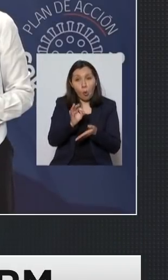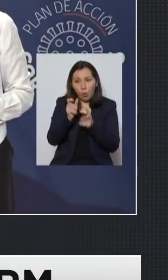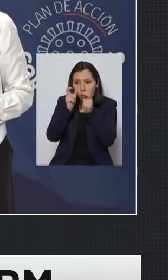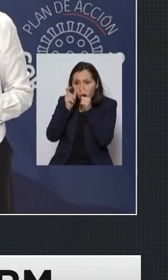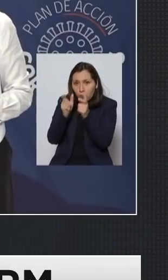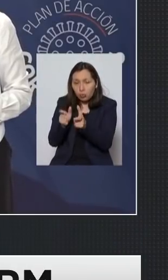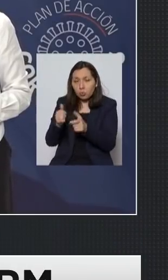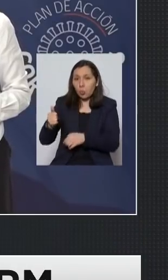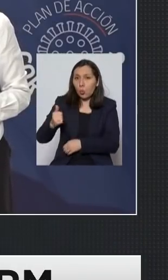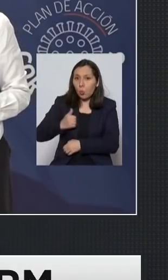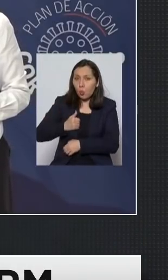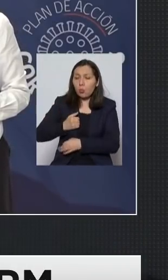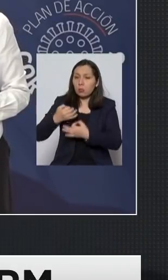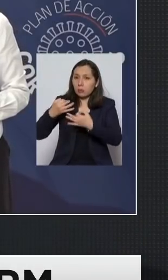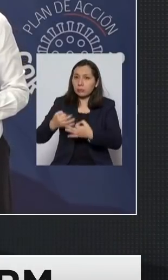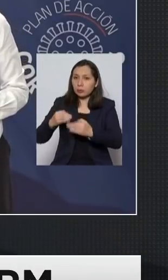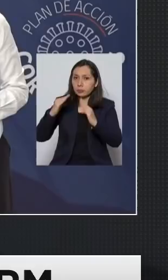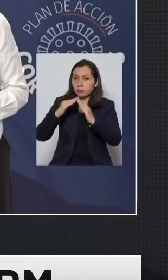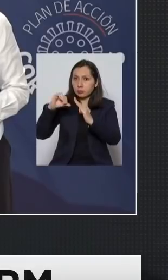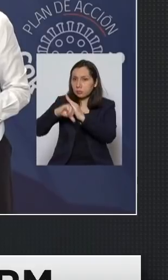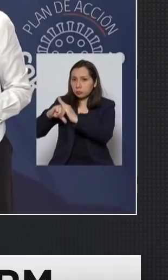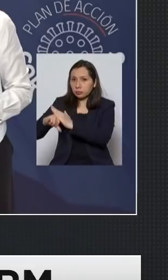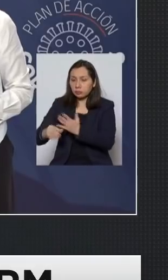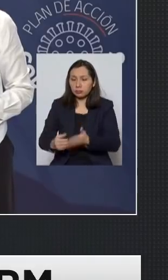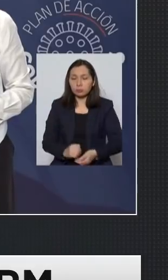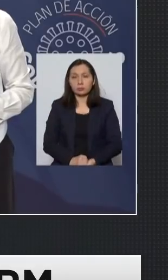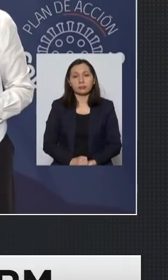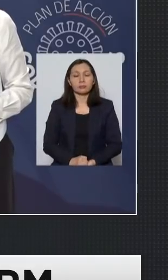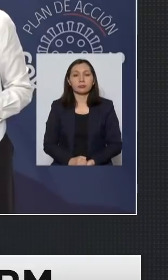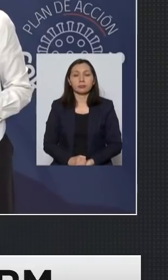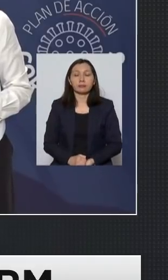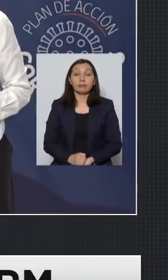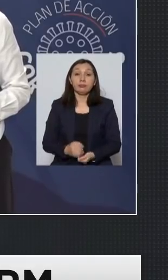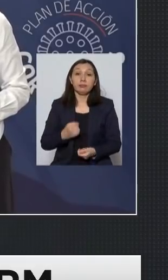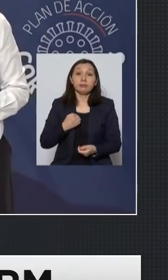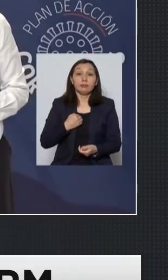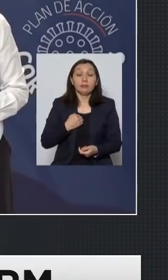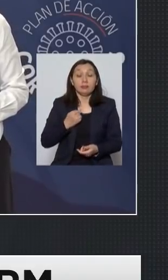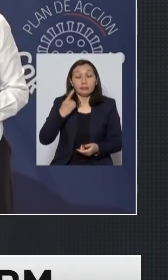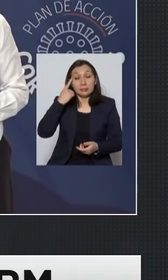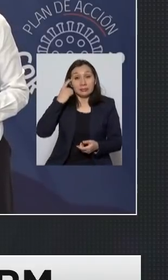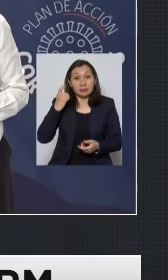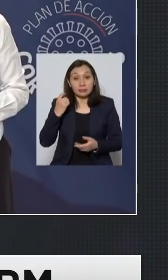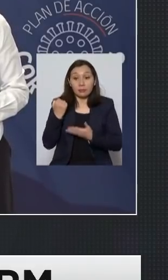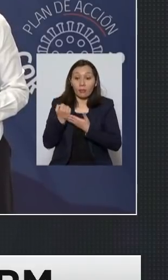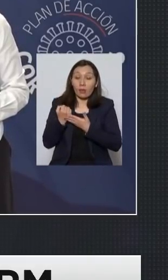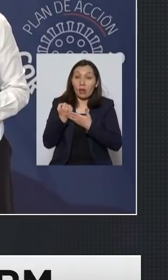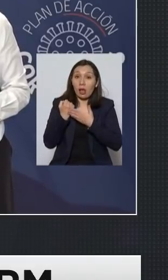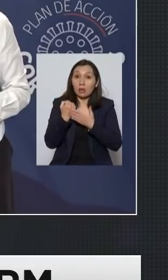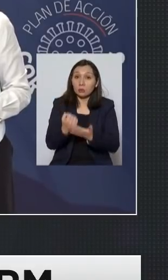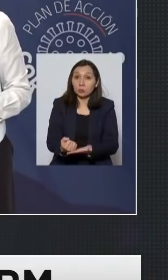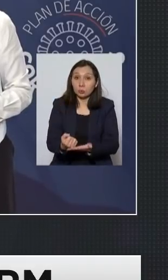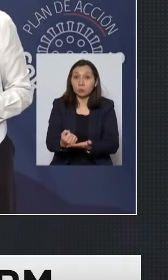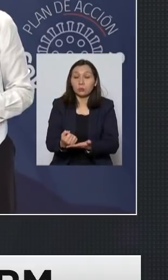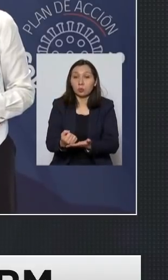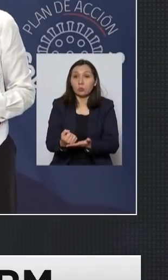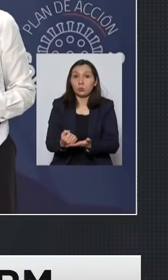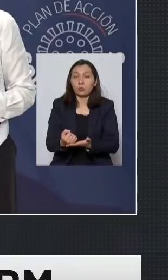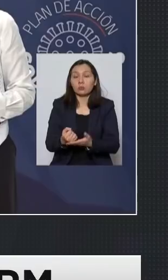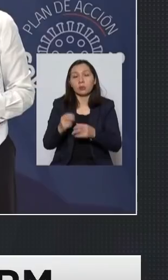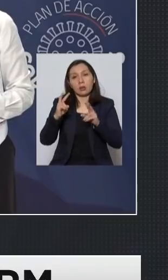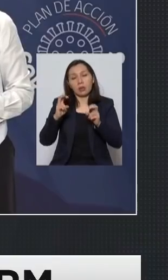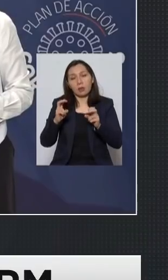fiscalización en el cumplimiento efectivo de esta cuarentena? Me parece que la ayuda para hablar en